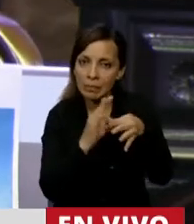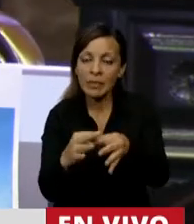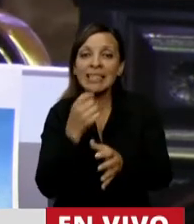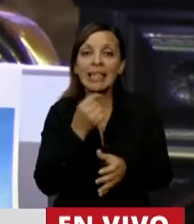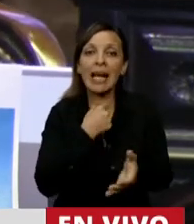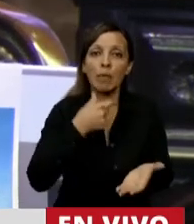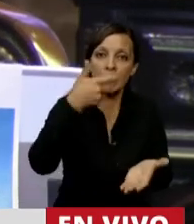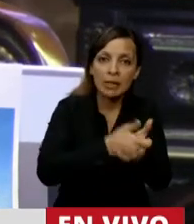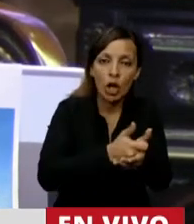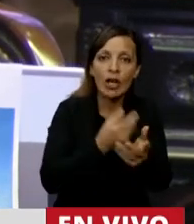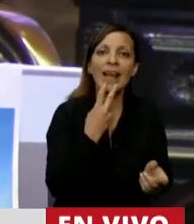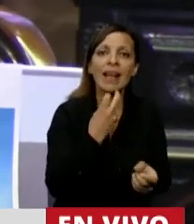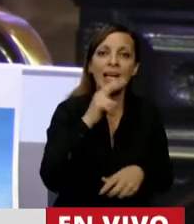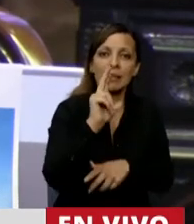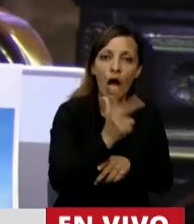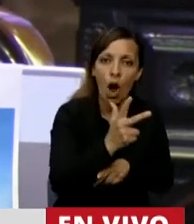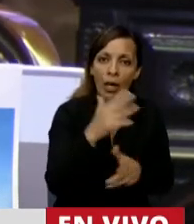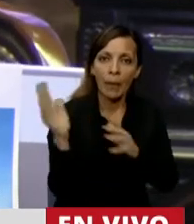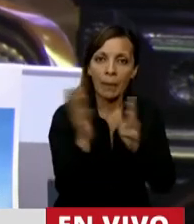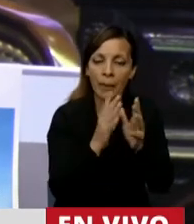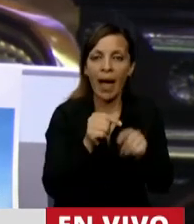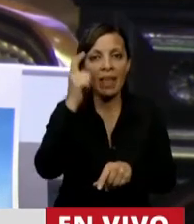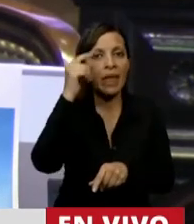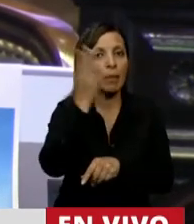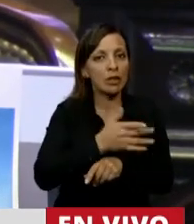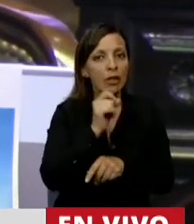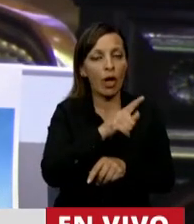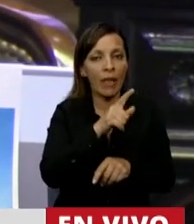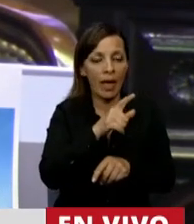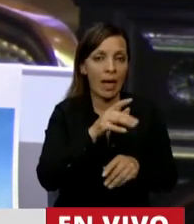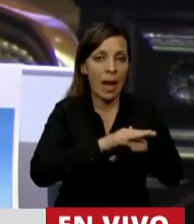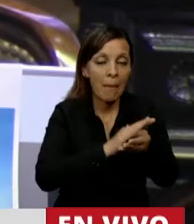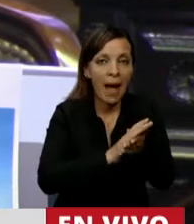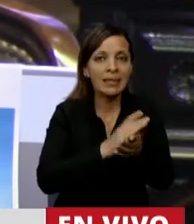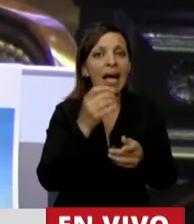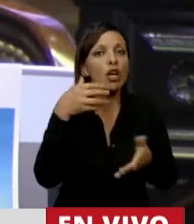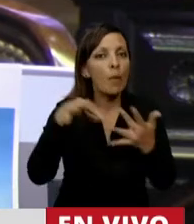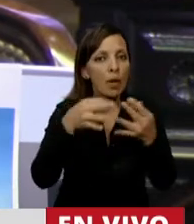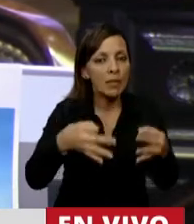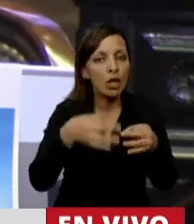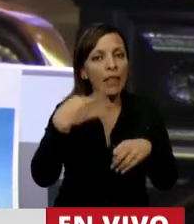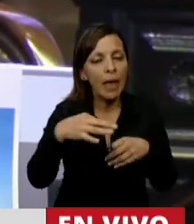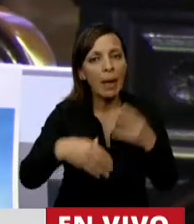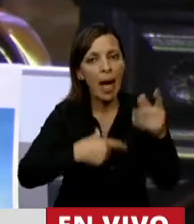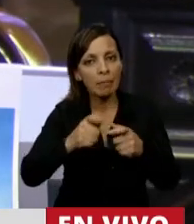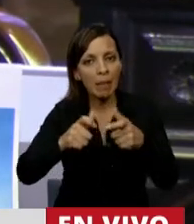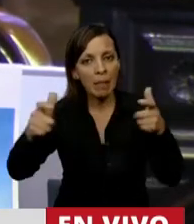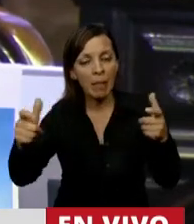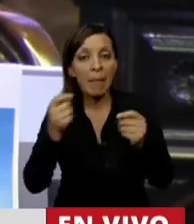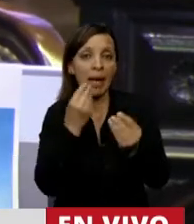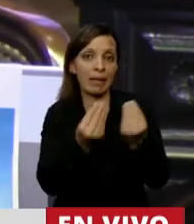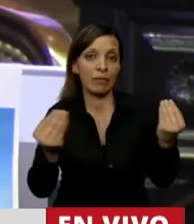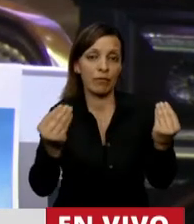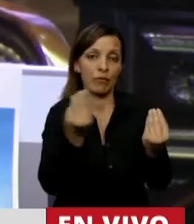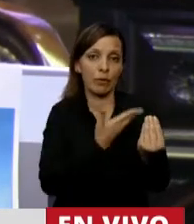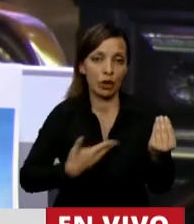energías eólicas, donde llegamos al 10% de la matriz, el compromiso tiene que aumentar. Espero que la ley Yolanda sirva también para que todas las funcionarias y